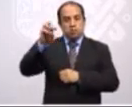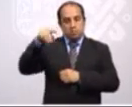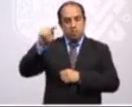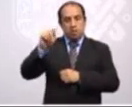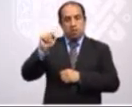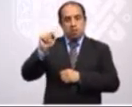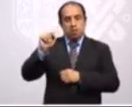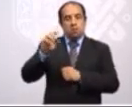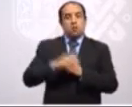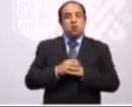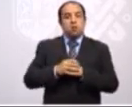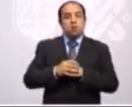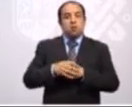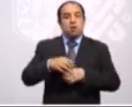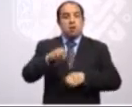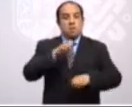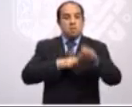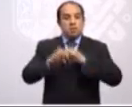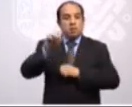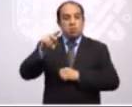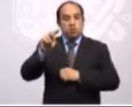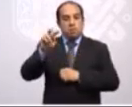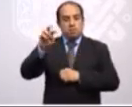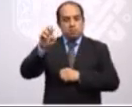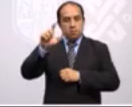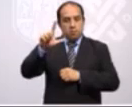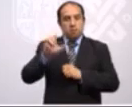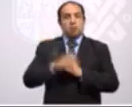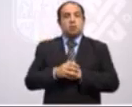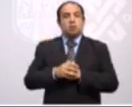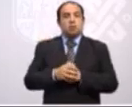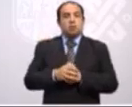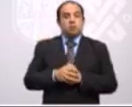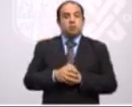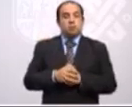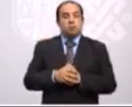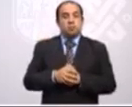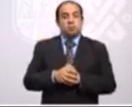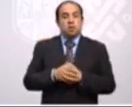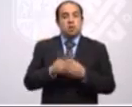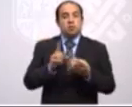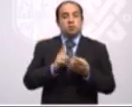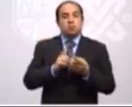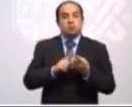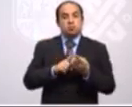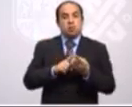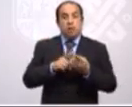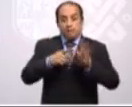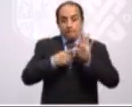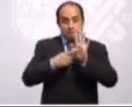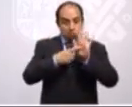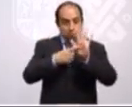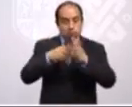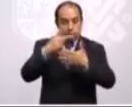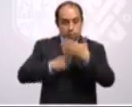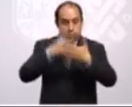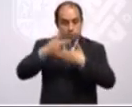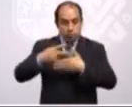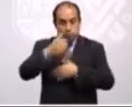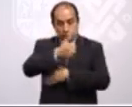Motengil México, SAPI DSB. Y en donde presentaron sus proyectos, la